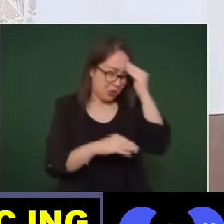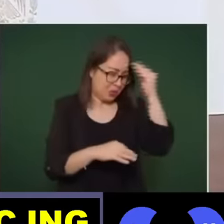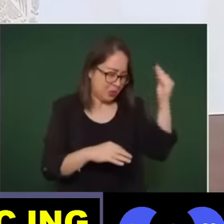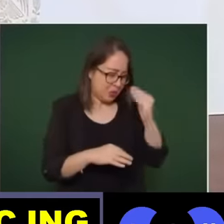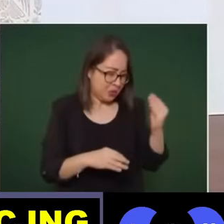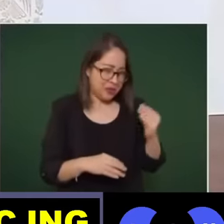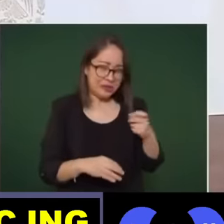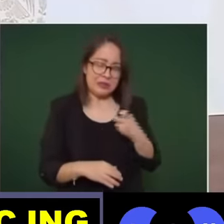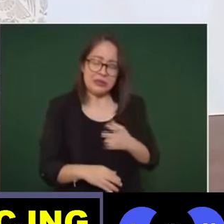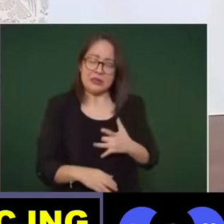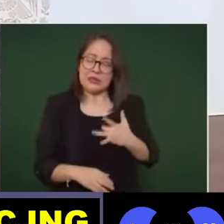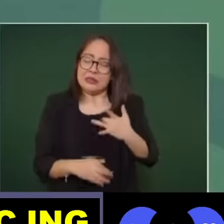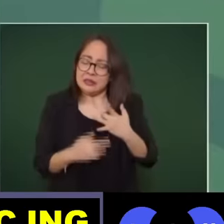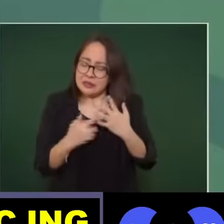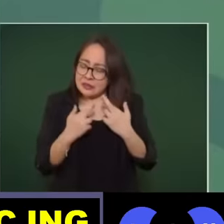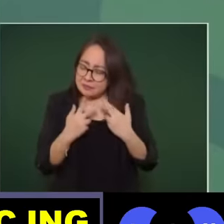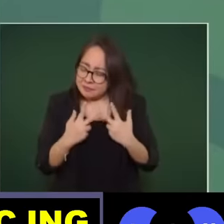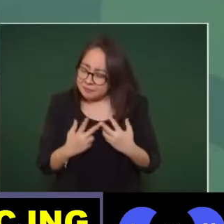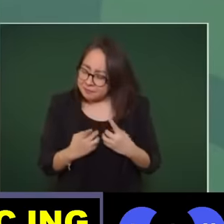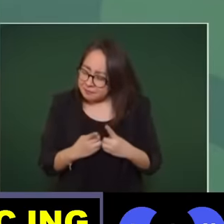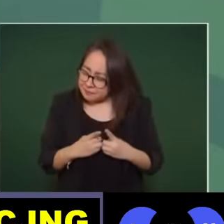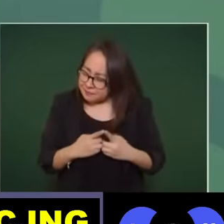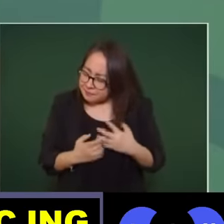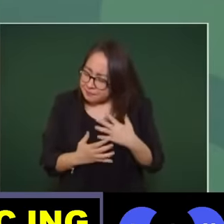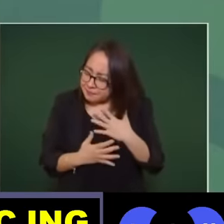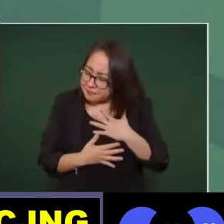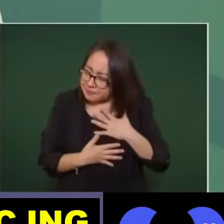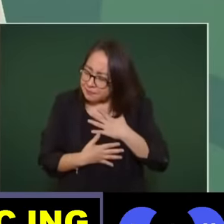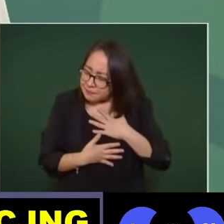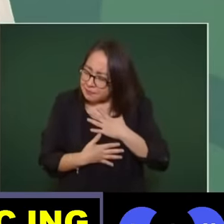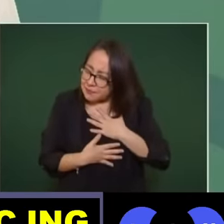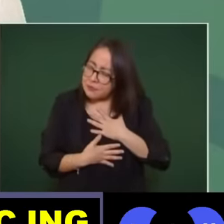estaba yo en una gira en